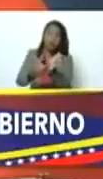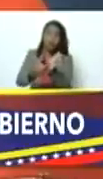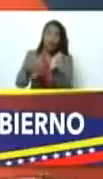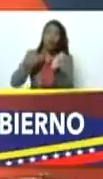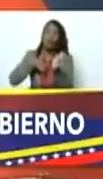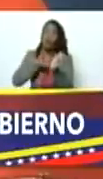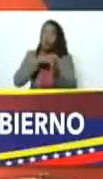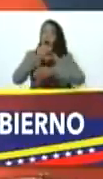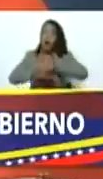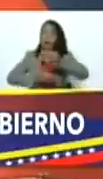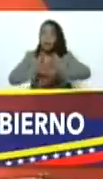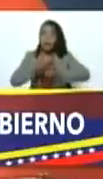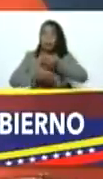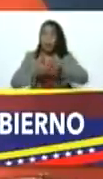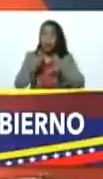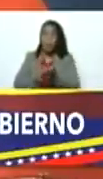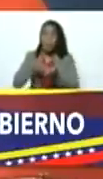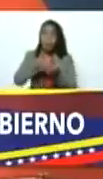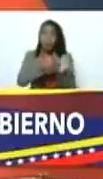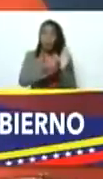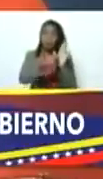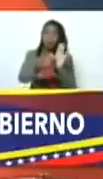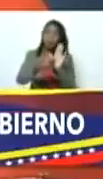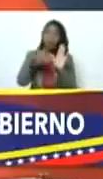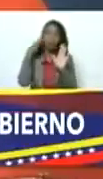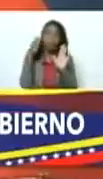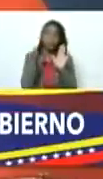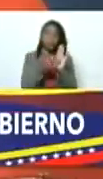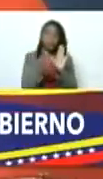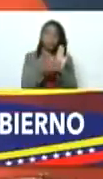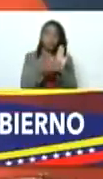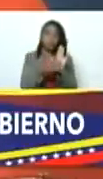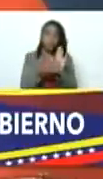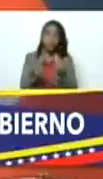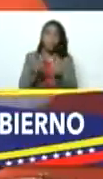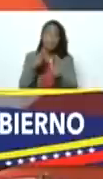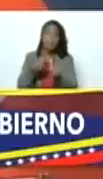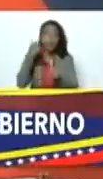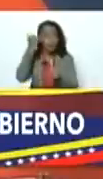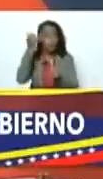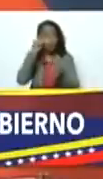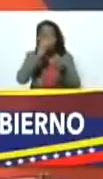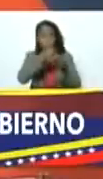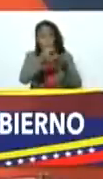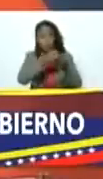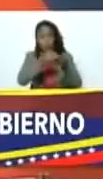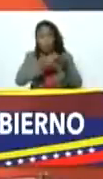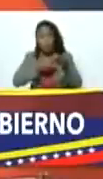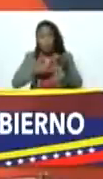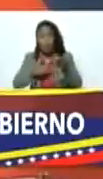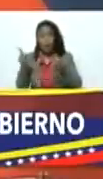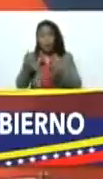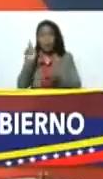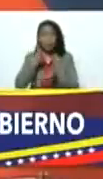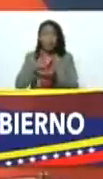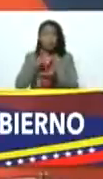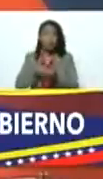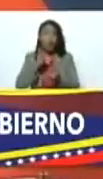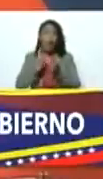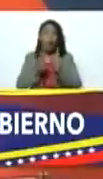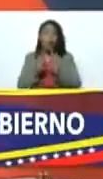hicimos un levantamiento de las prioridades y es coincidente con intervenciones que han hecho